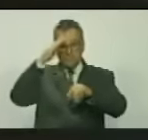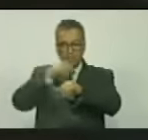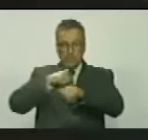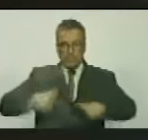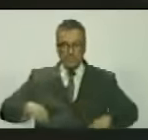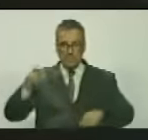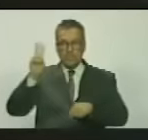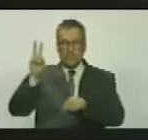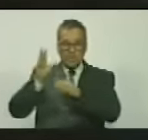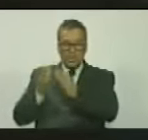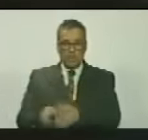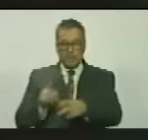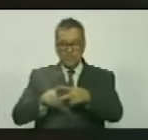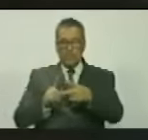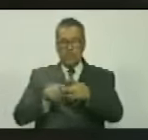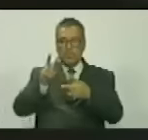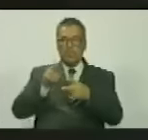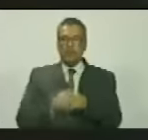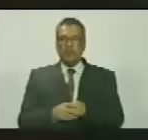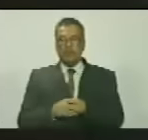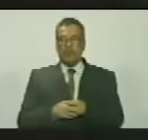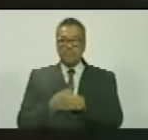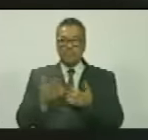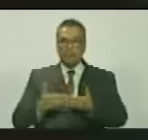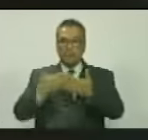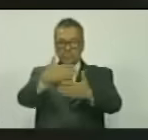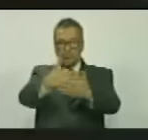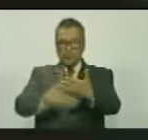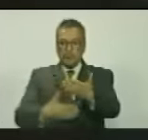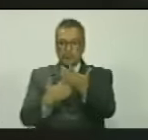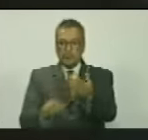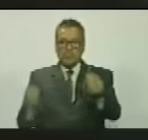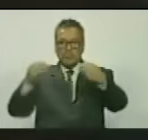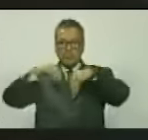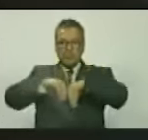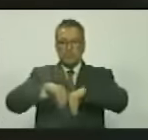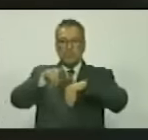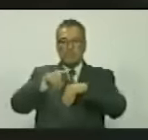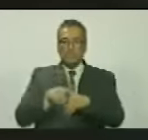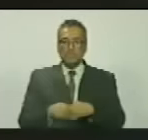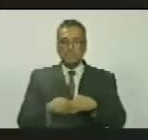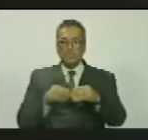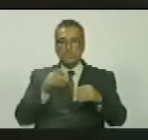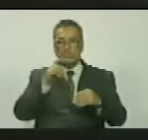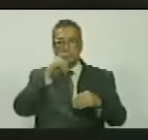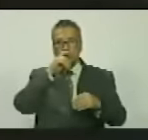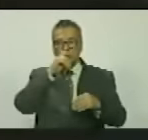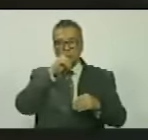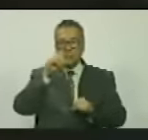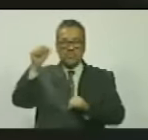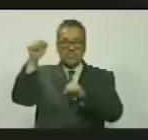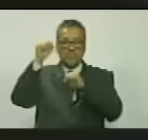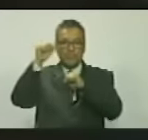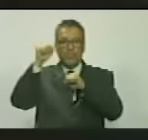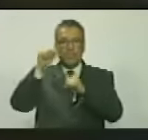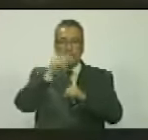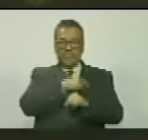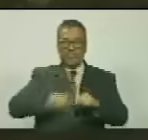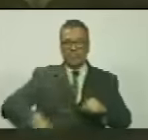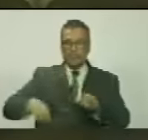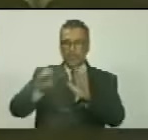de la patria segundo remitir el presente acuerdo al ciudadano Nicolás Maduro Moros